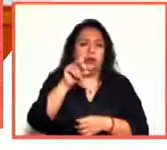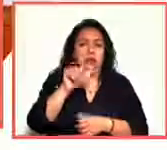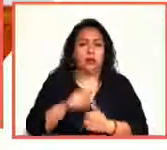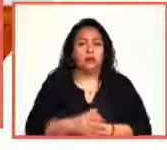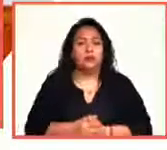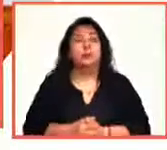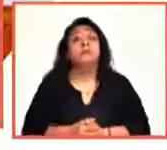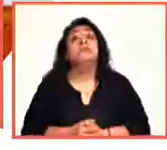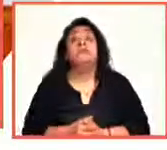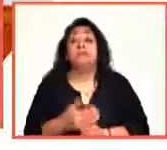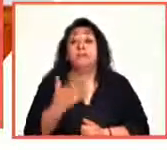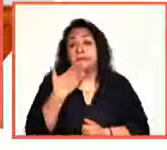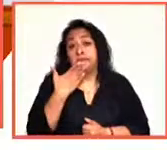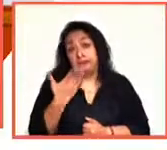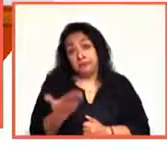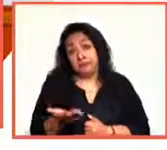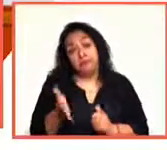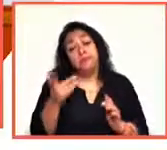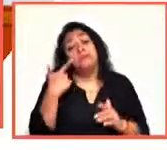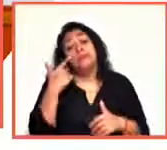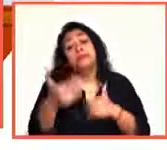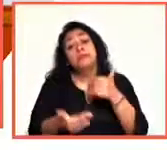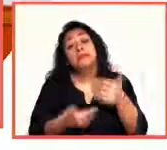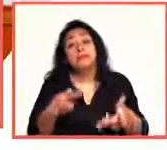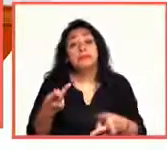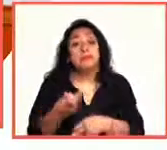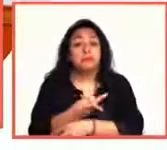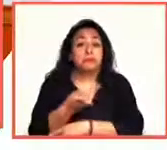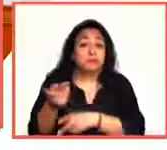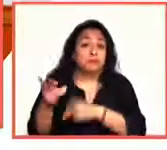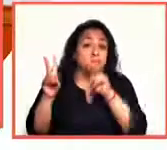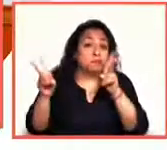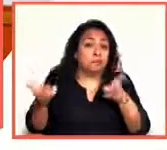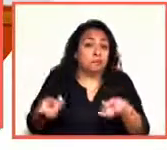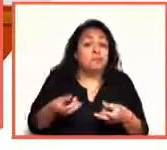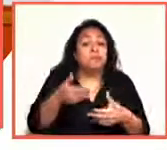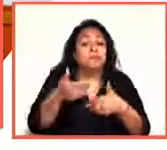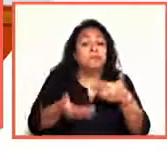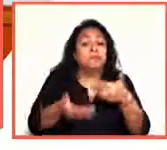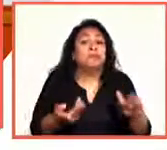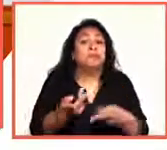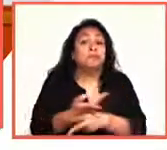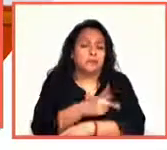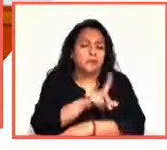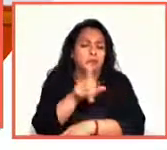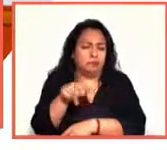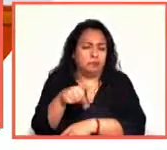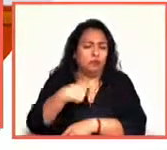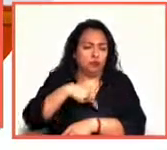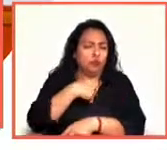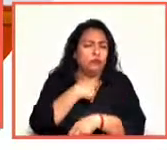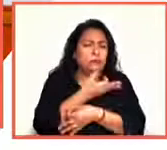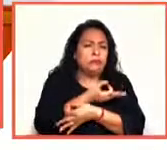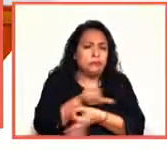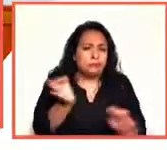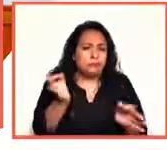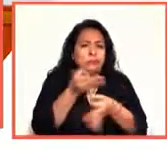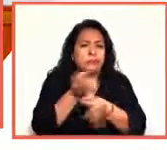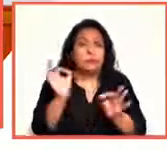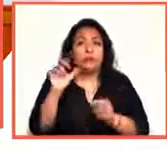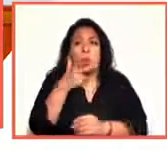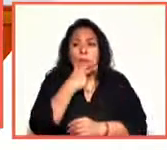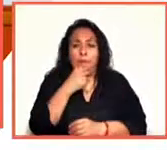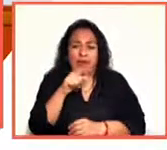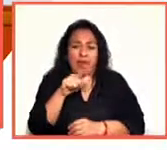Bien, bueno, pues vamos a darle seguimiento a este tema. a ver cómo se desarrolla. Les iremos informando. Alberto Aranda ya nos dio un panorama